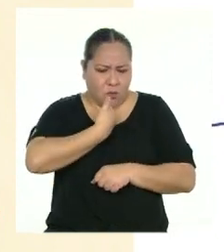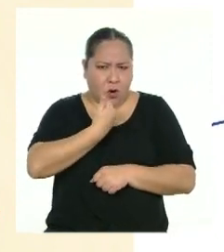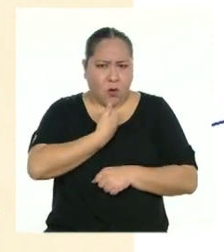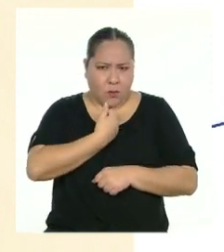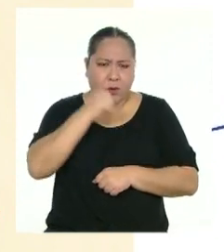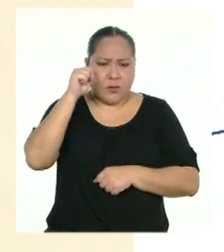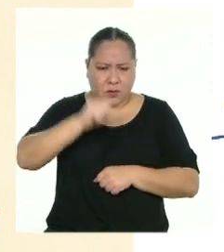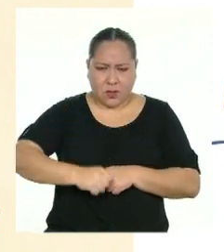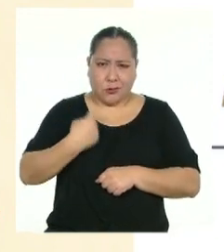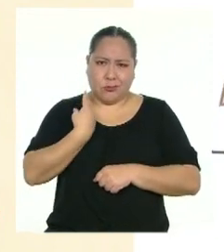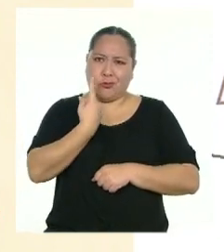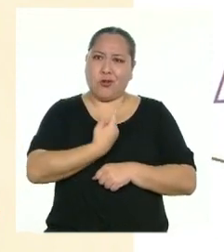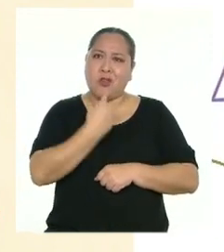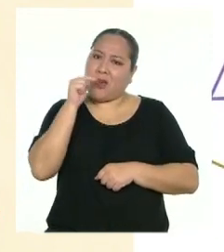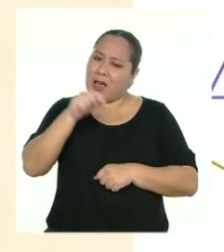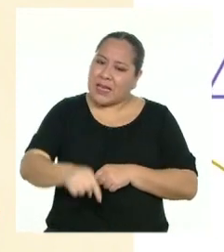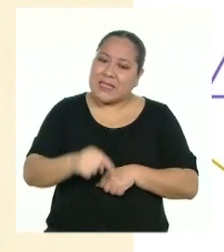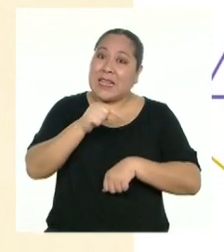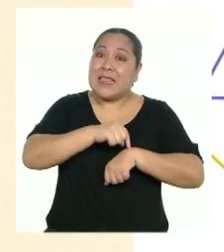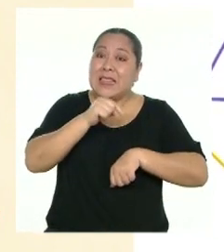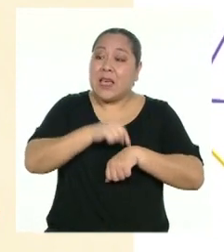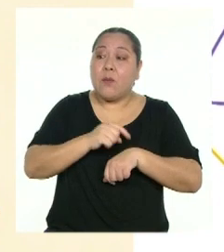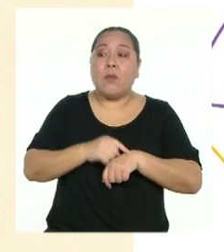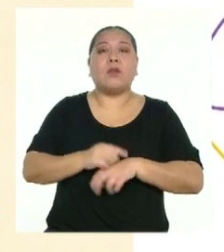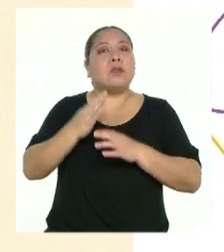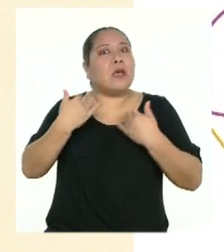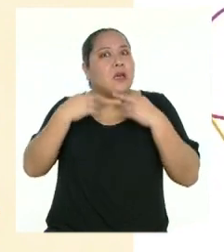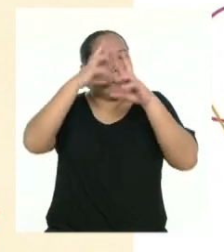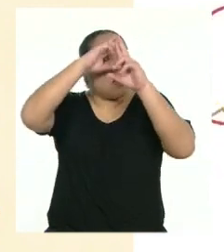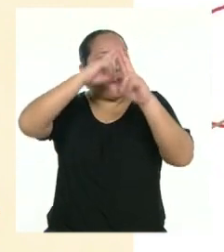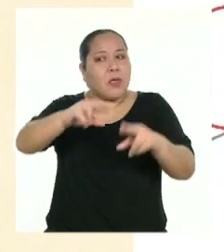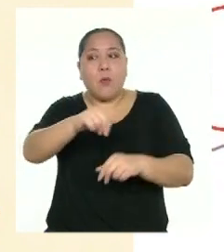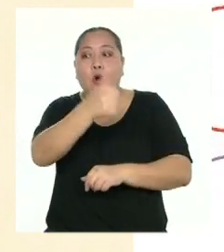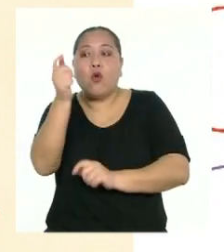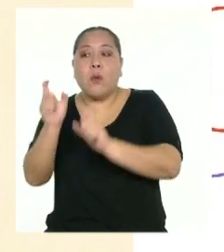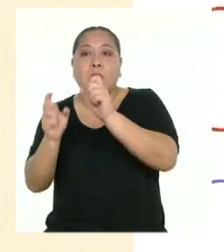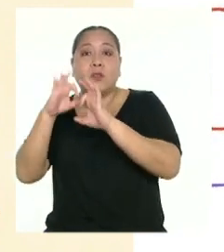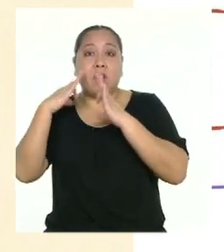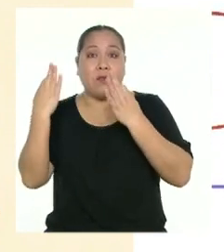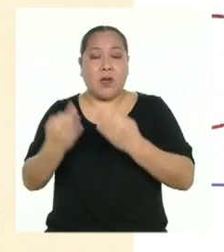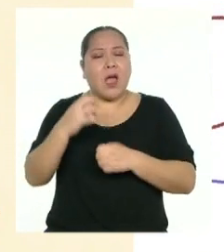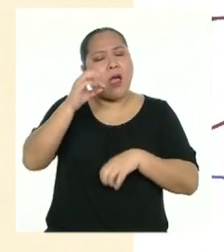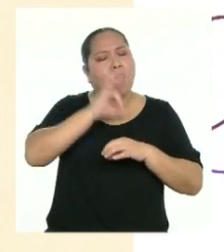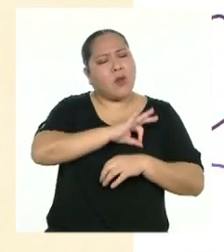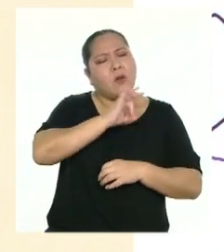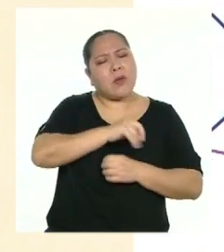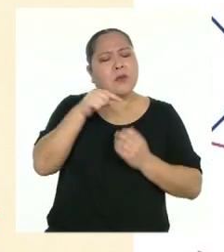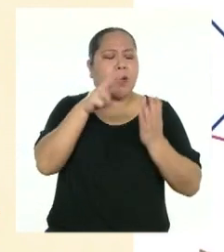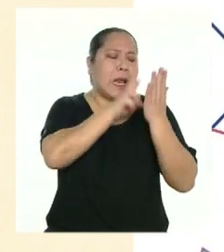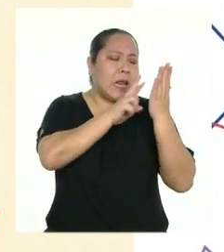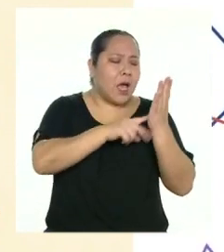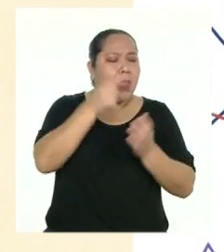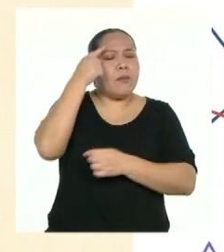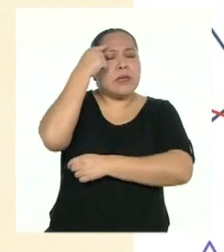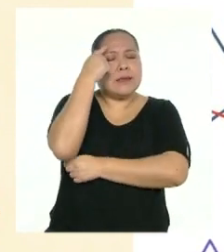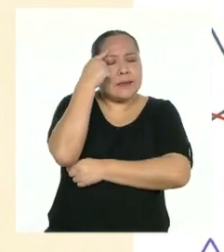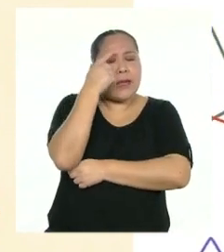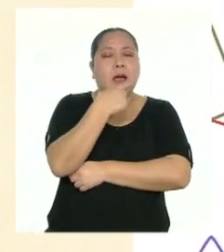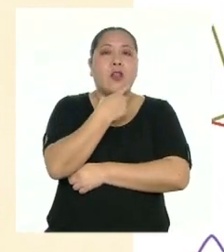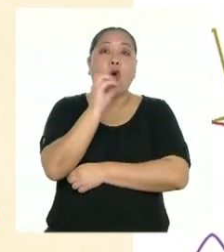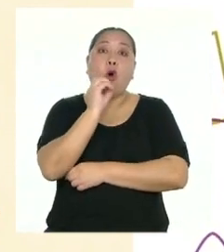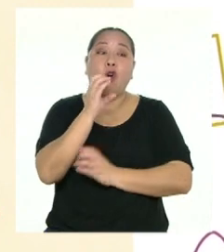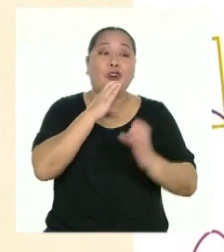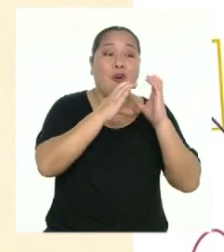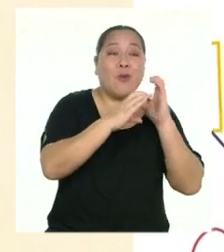momento de intimidad debe ser respetado por los demás miembros de la familia. Aprovecha ese lapso para meditar, leer o conectarte y conversar con